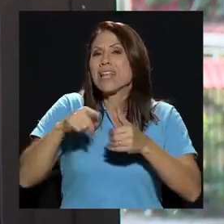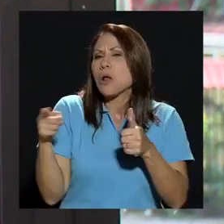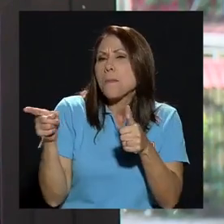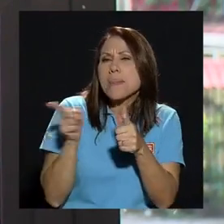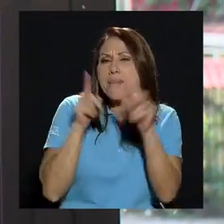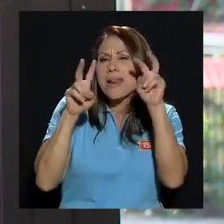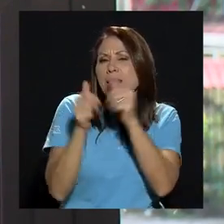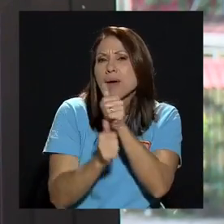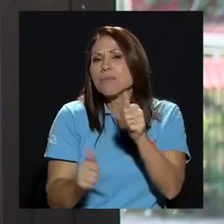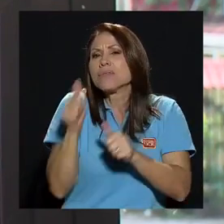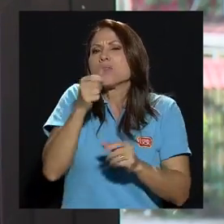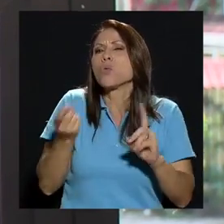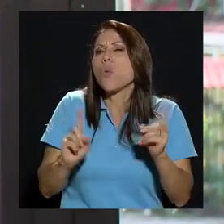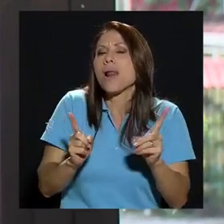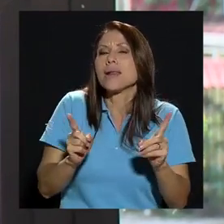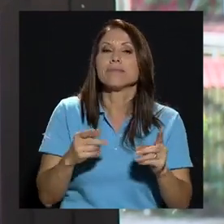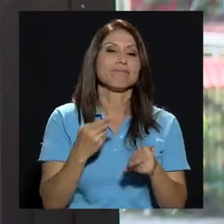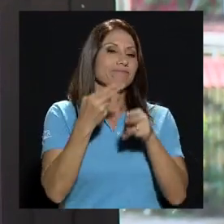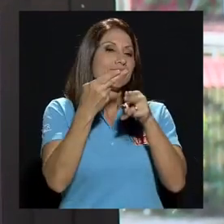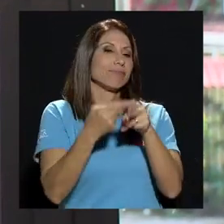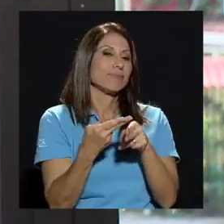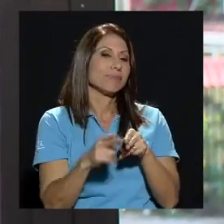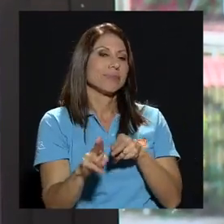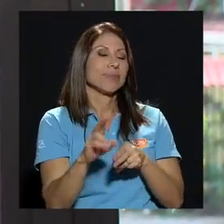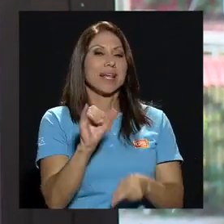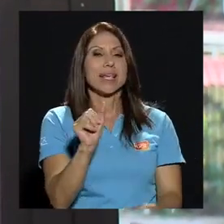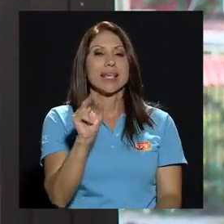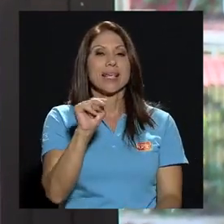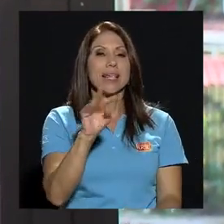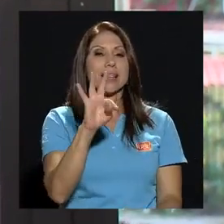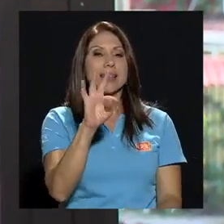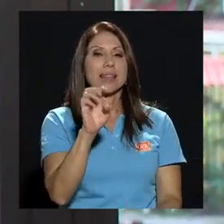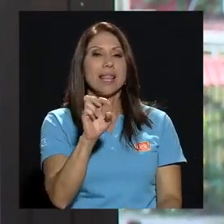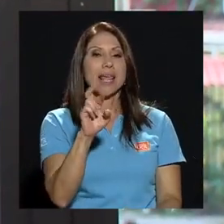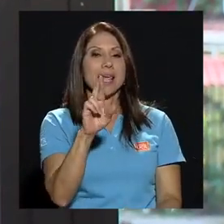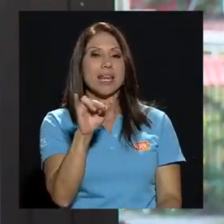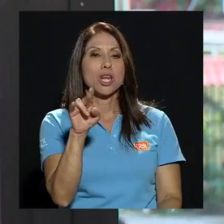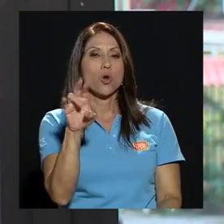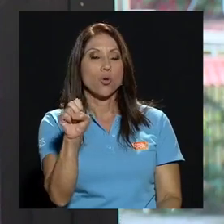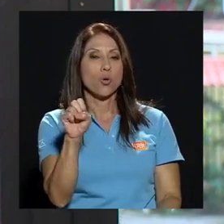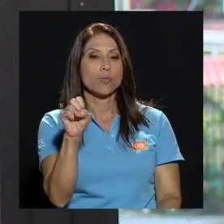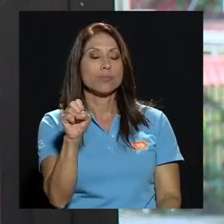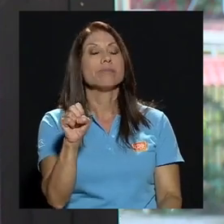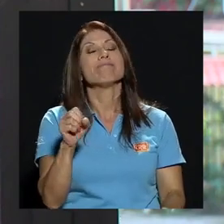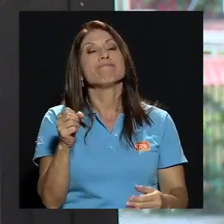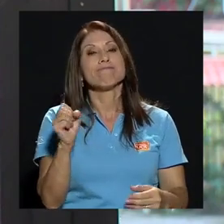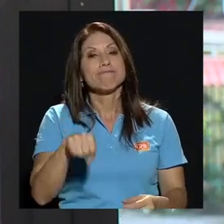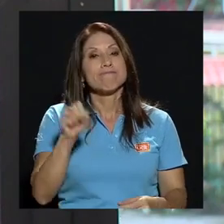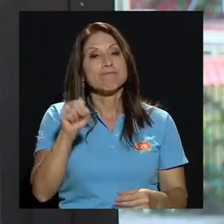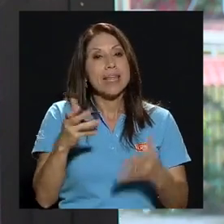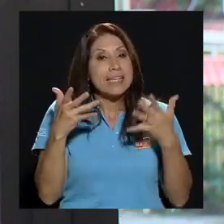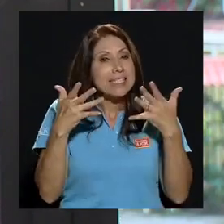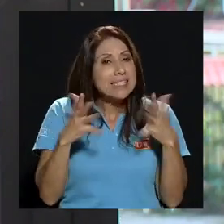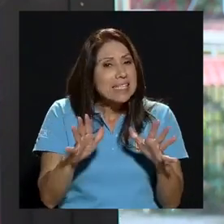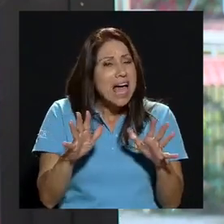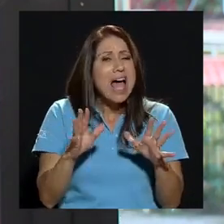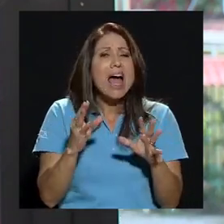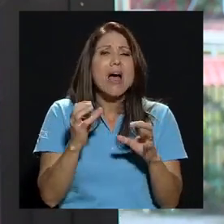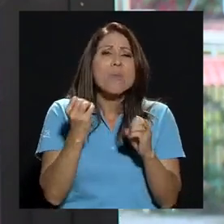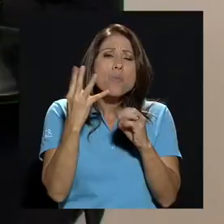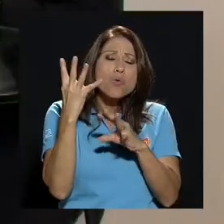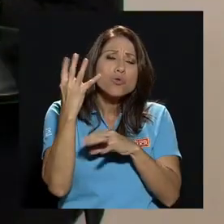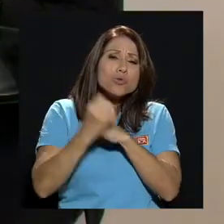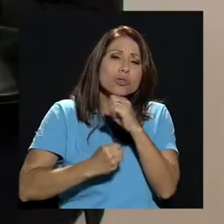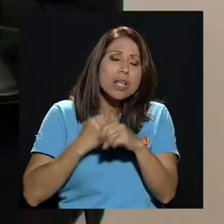este nuevamente igual ya hay un grupo de profesores que se han organizado que han sido interinos durante mucho tiempo